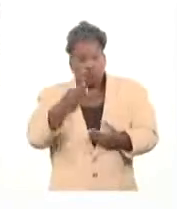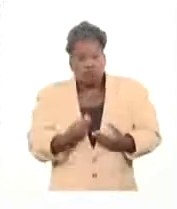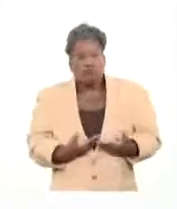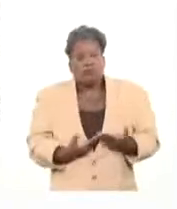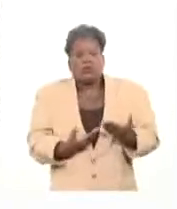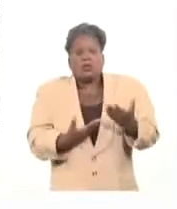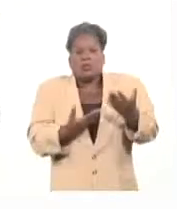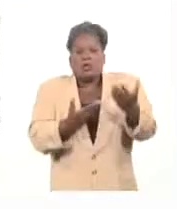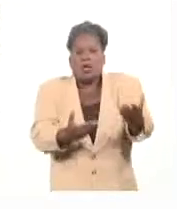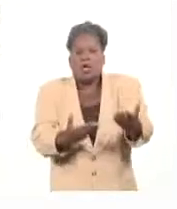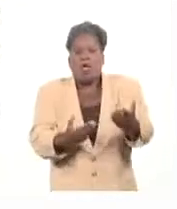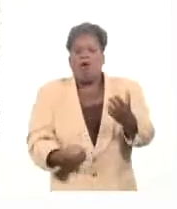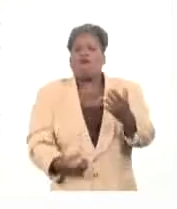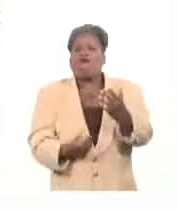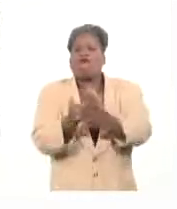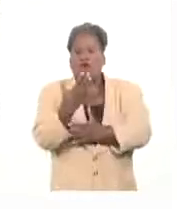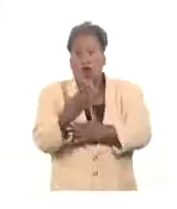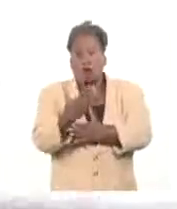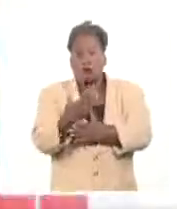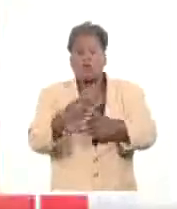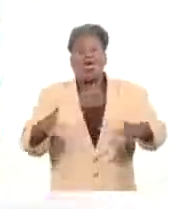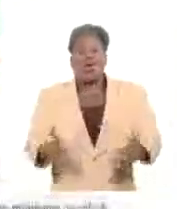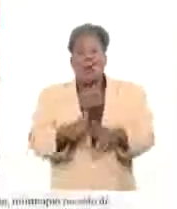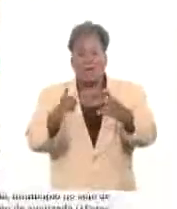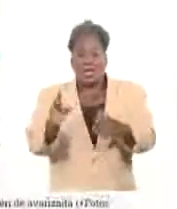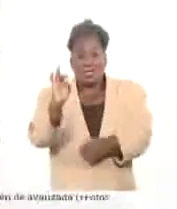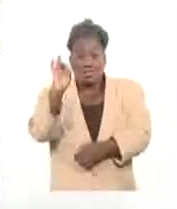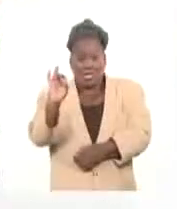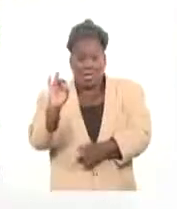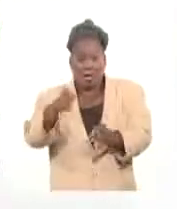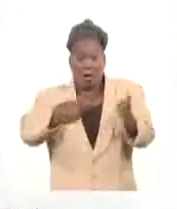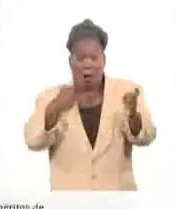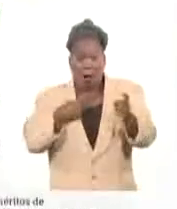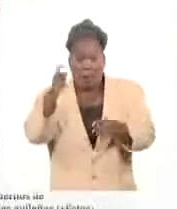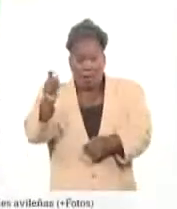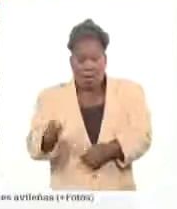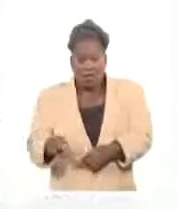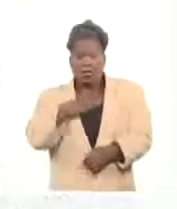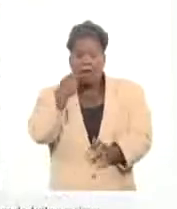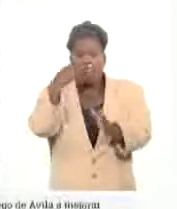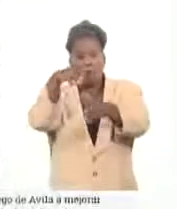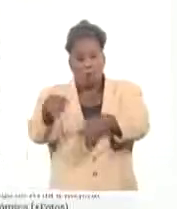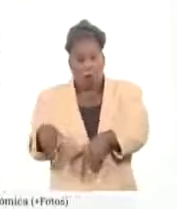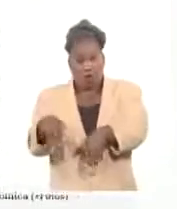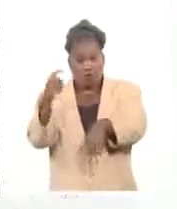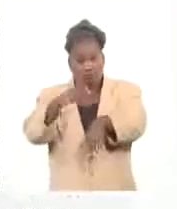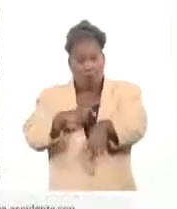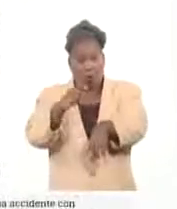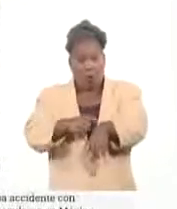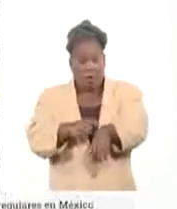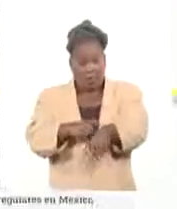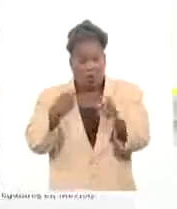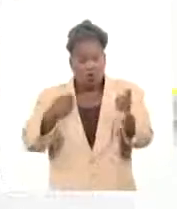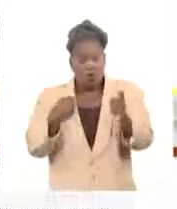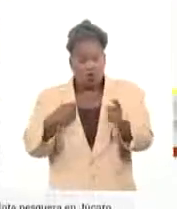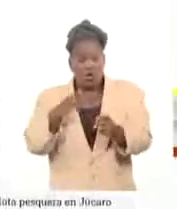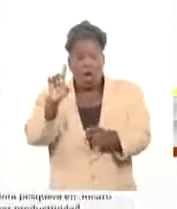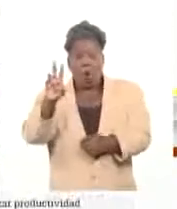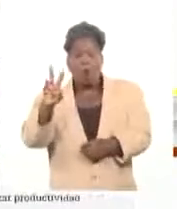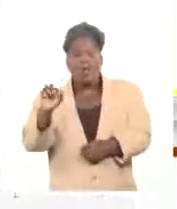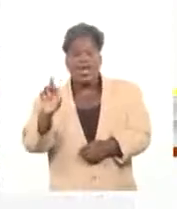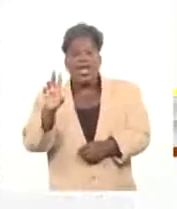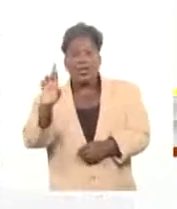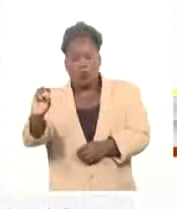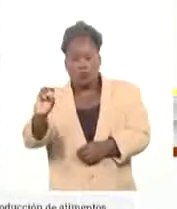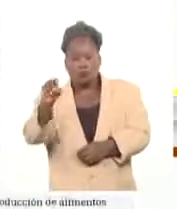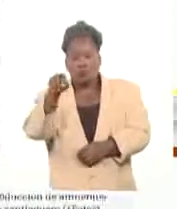ofrenda floral en homenaje a los siete combatientes del ejército rebelde caídos durante esa acción militar. Y a la ceremonia